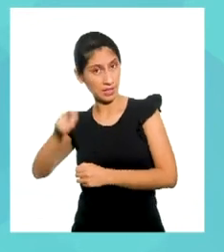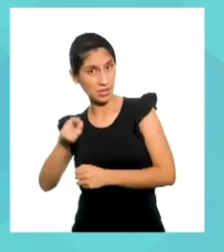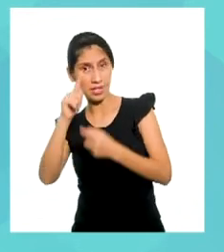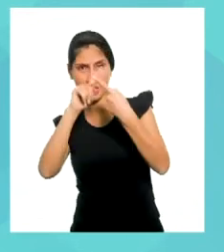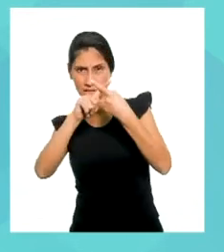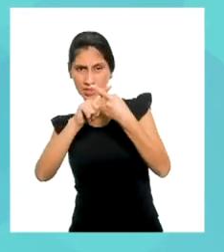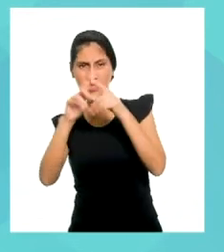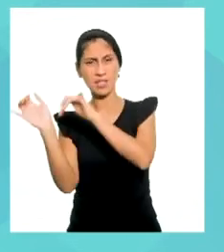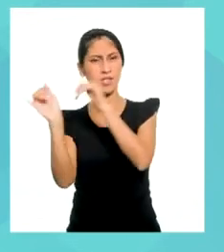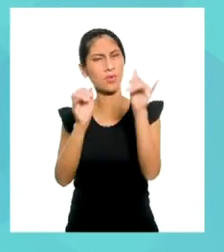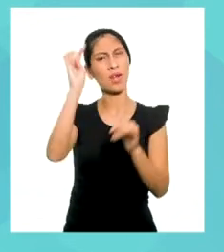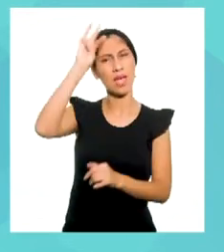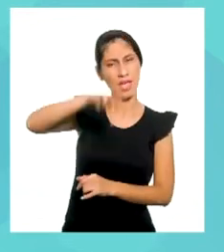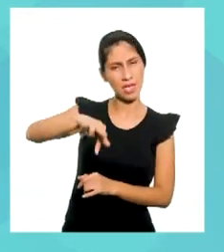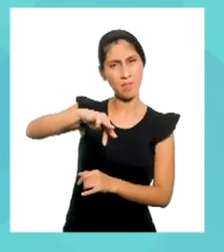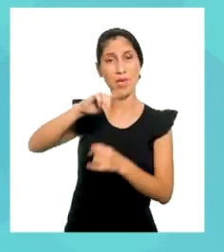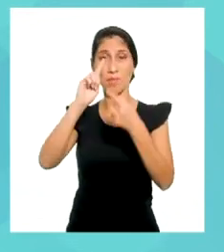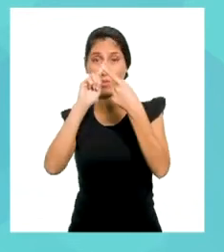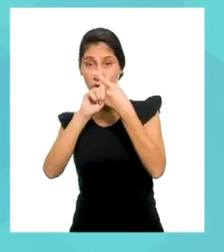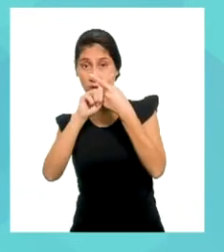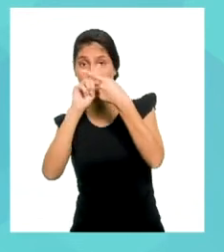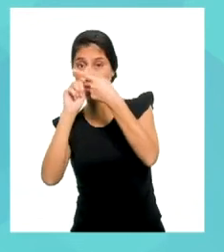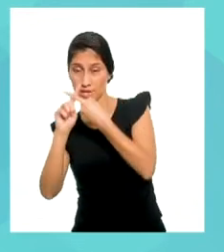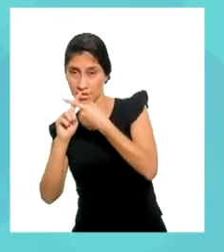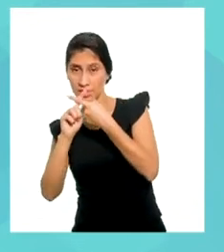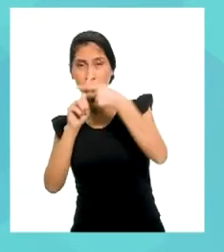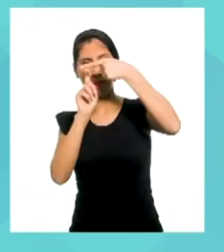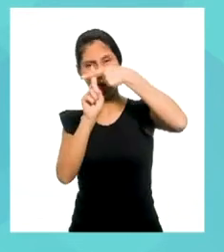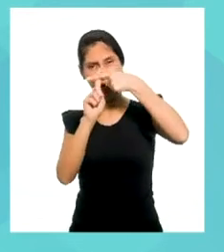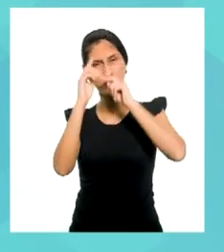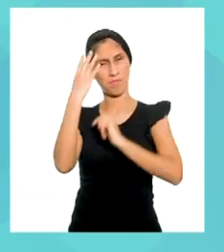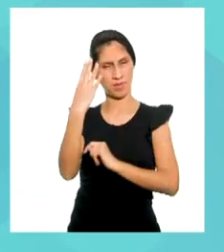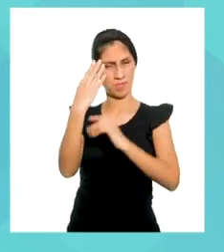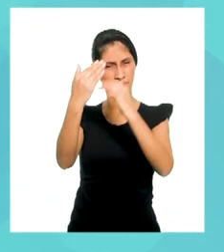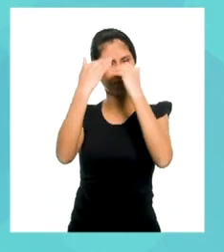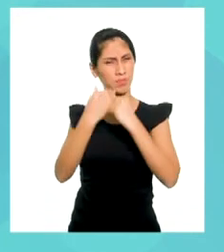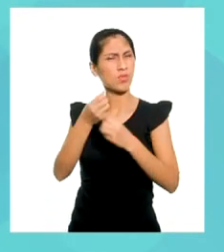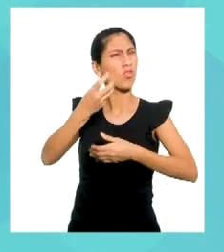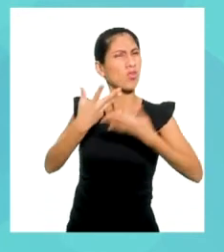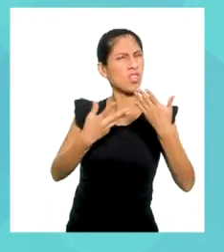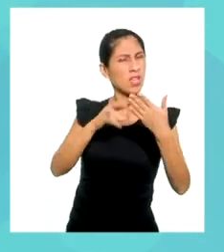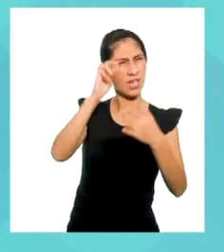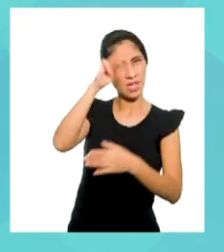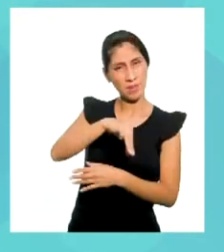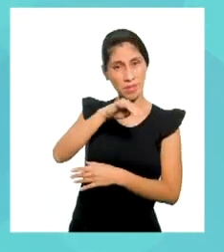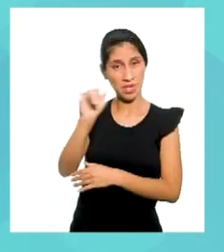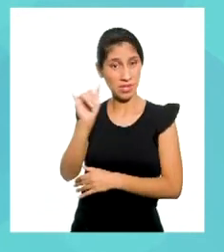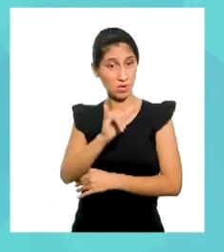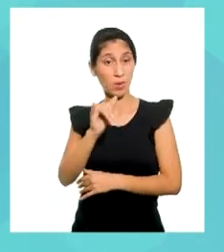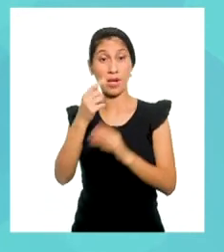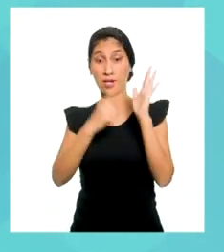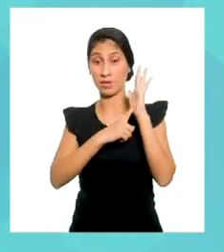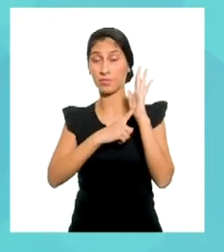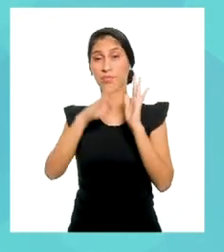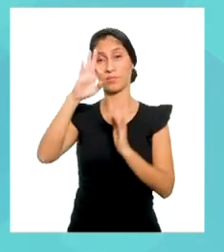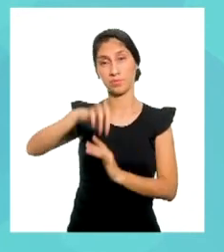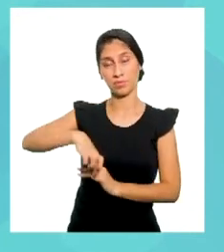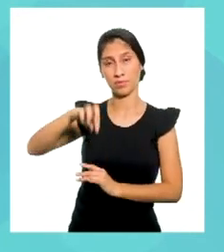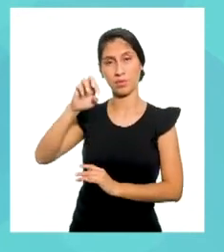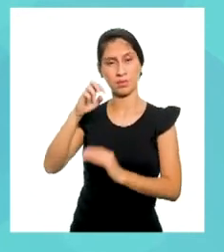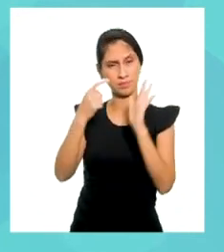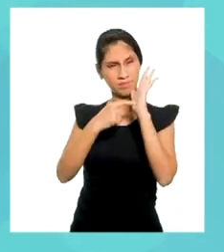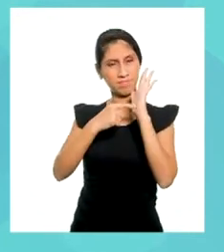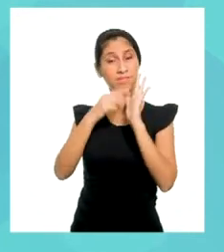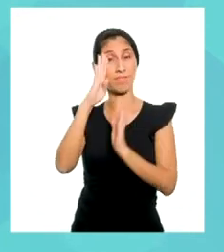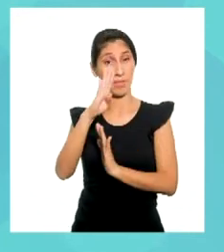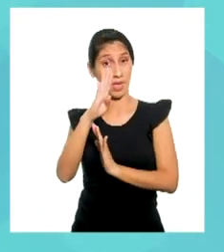X es igual a m por X más b. ¿Dónde m es la pendiente de la función? b